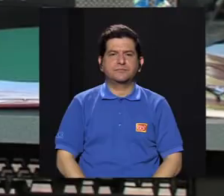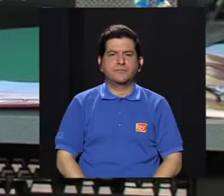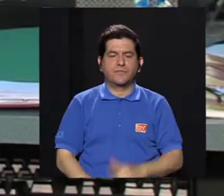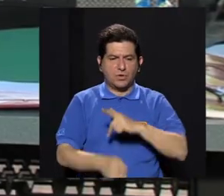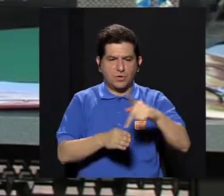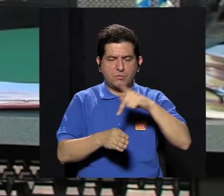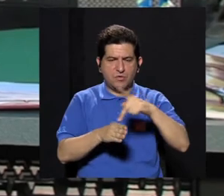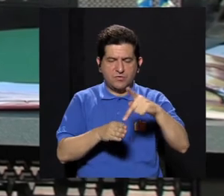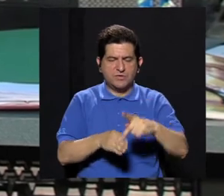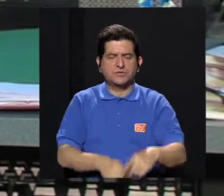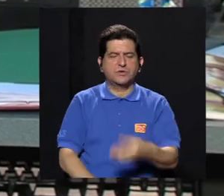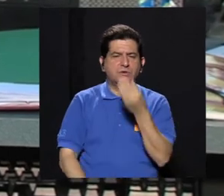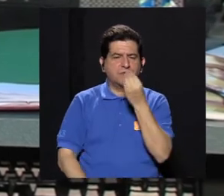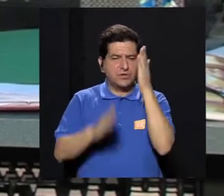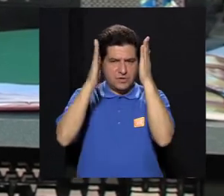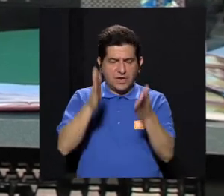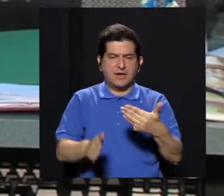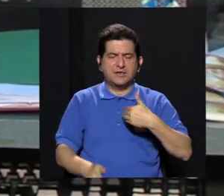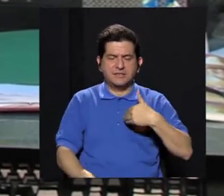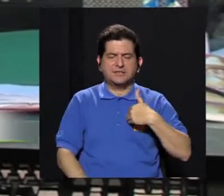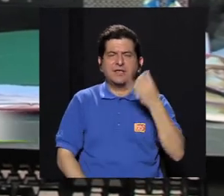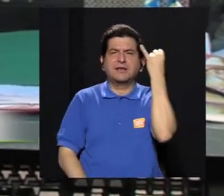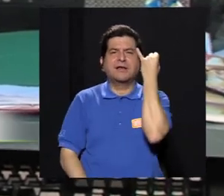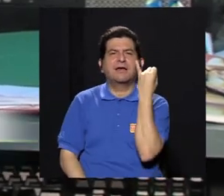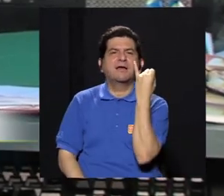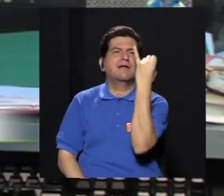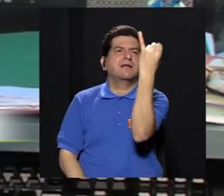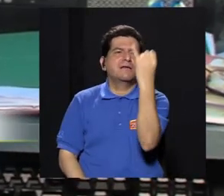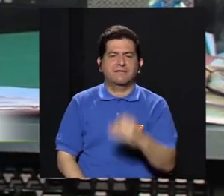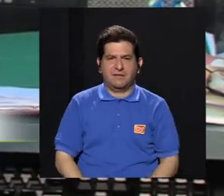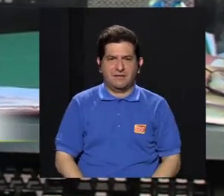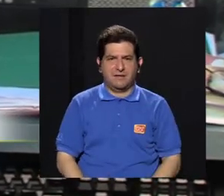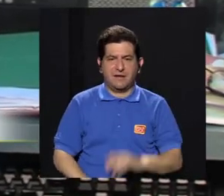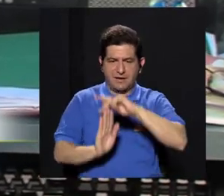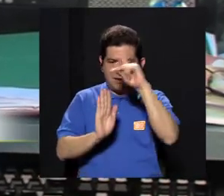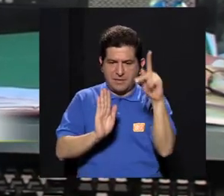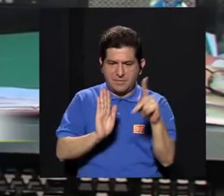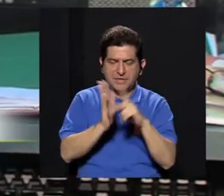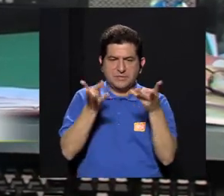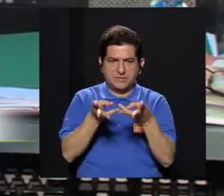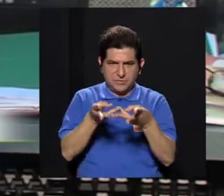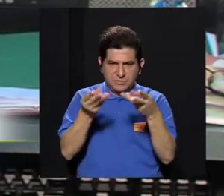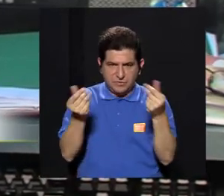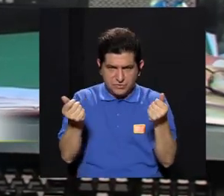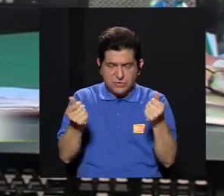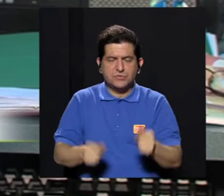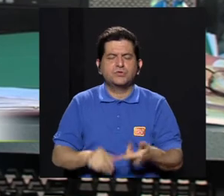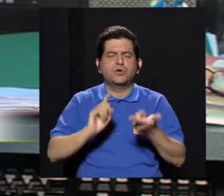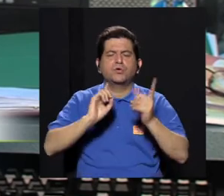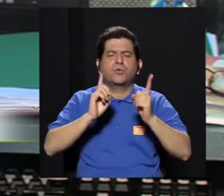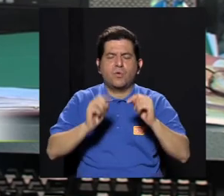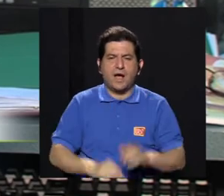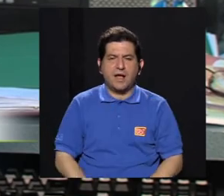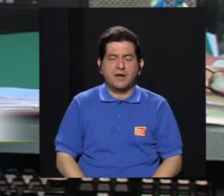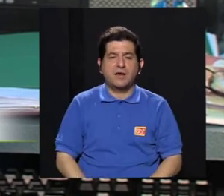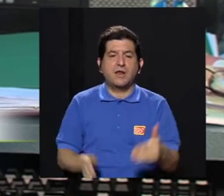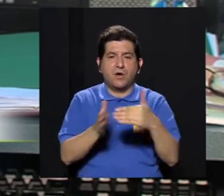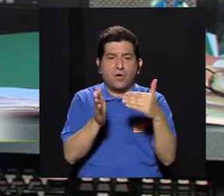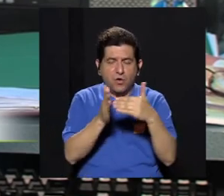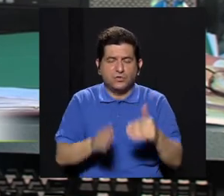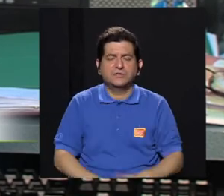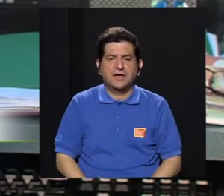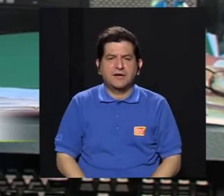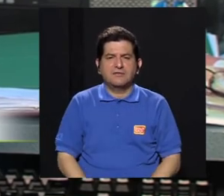personas. Pero tener una concepción de que el principio de la solución está en retornar a los alimentos, en